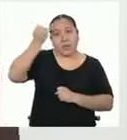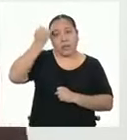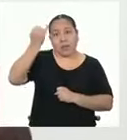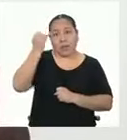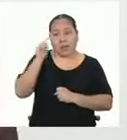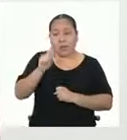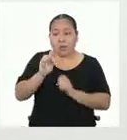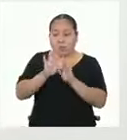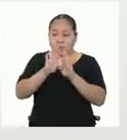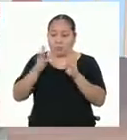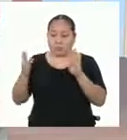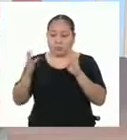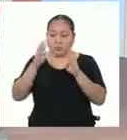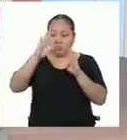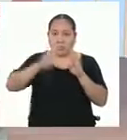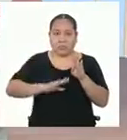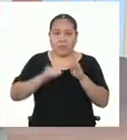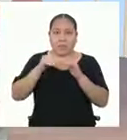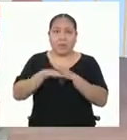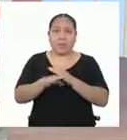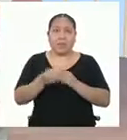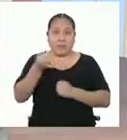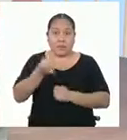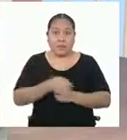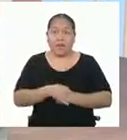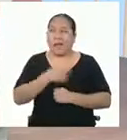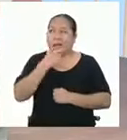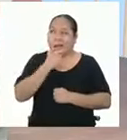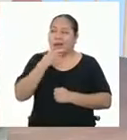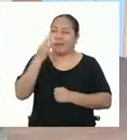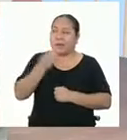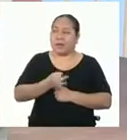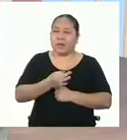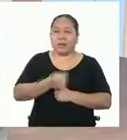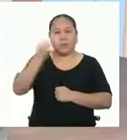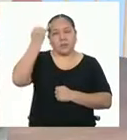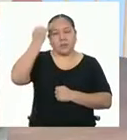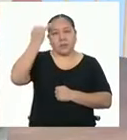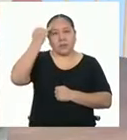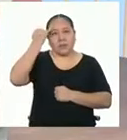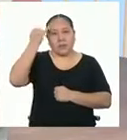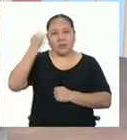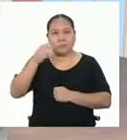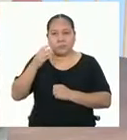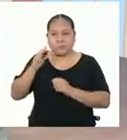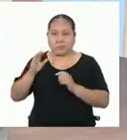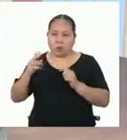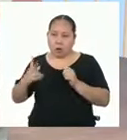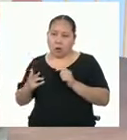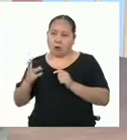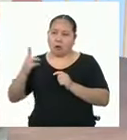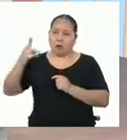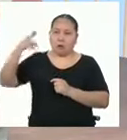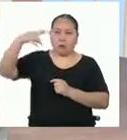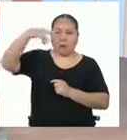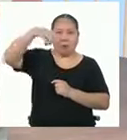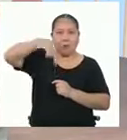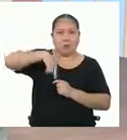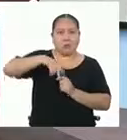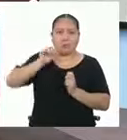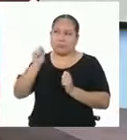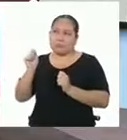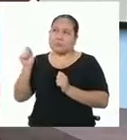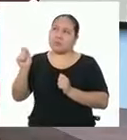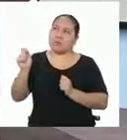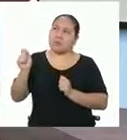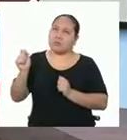por una cara lateral. Verdad. Supongo que le haré un corte a dicha cara lateral y para poder cerrar